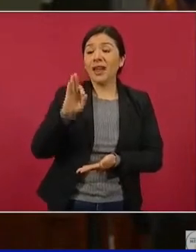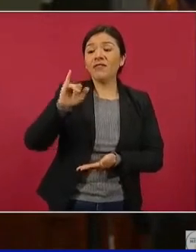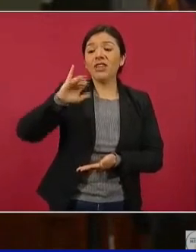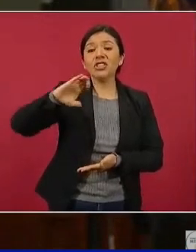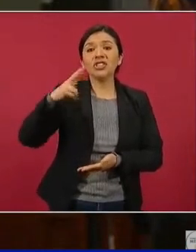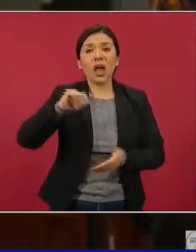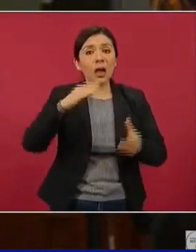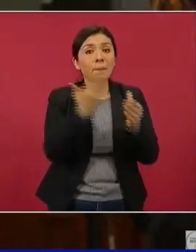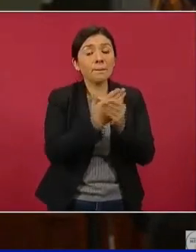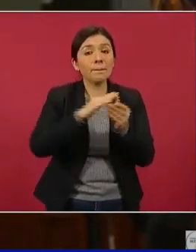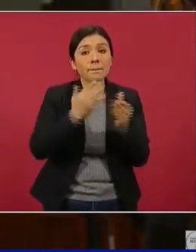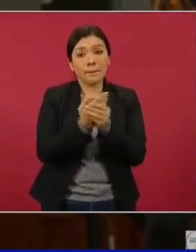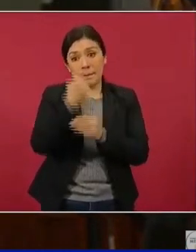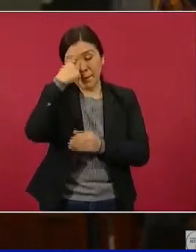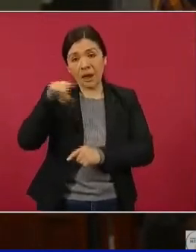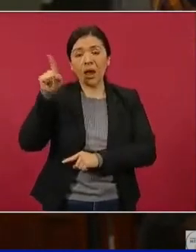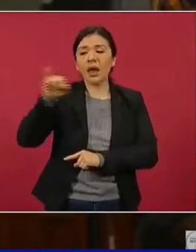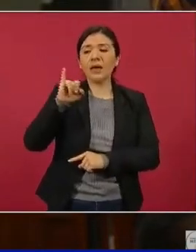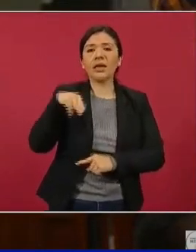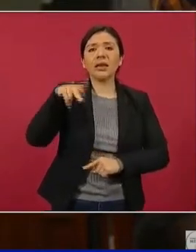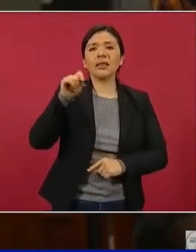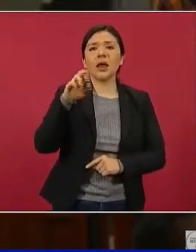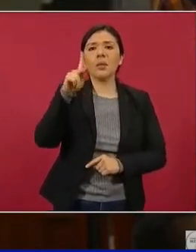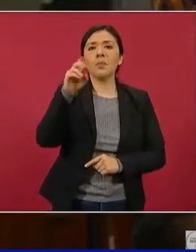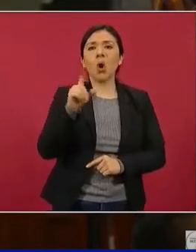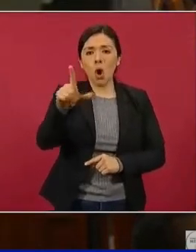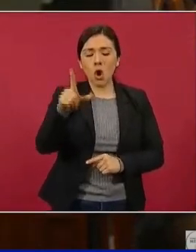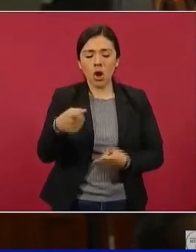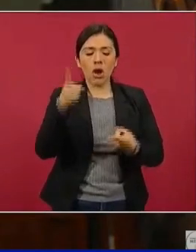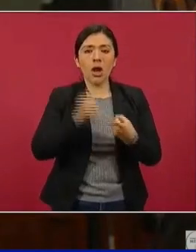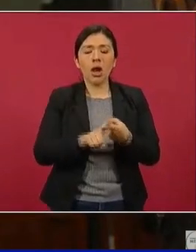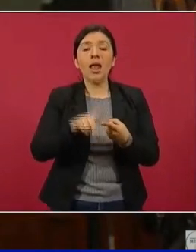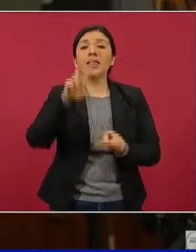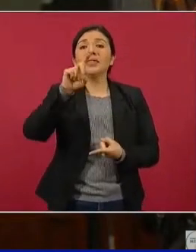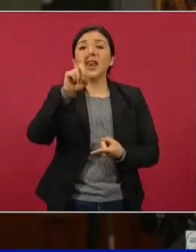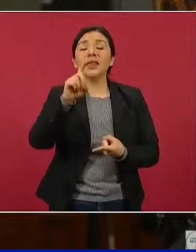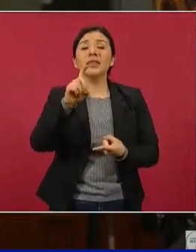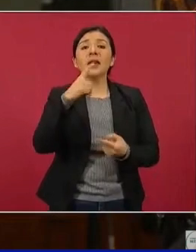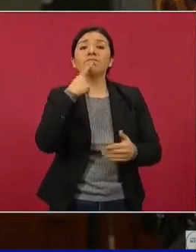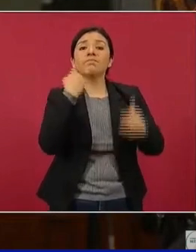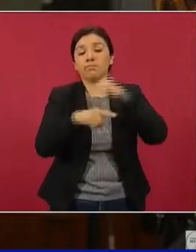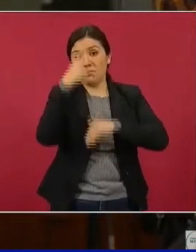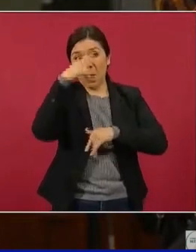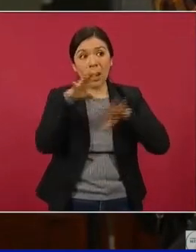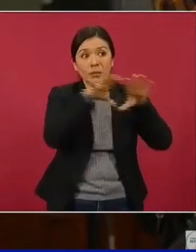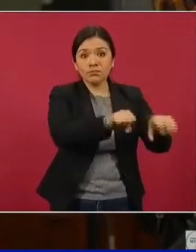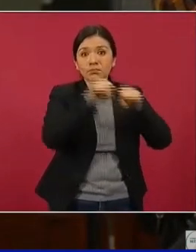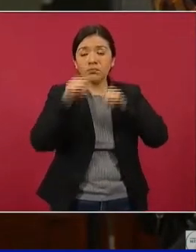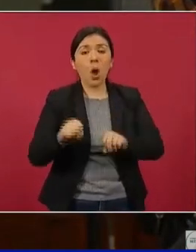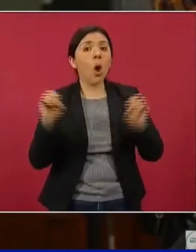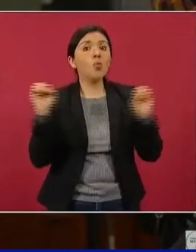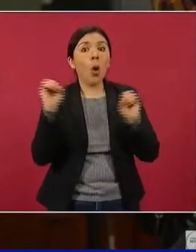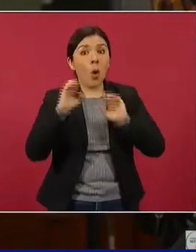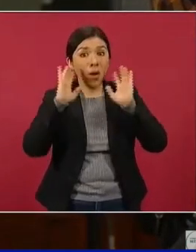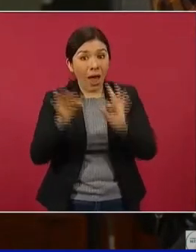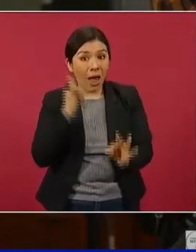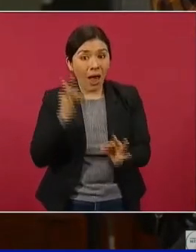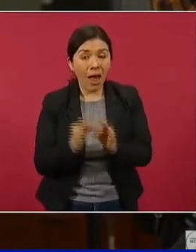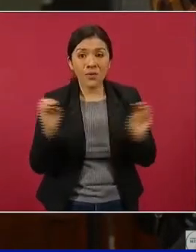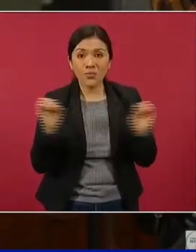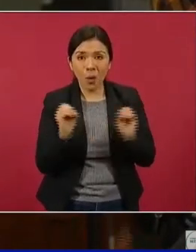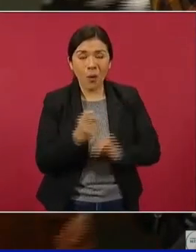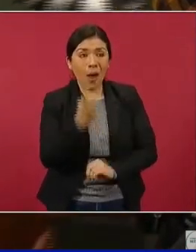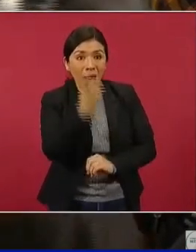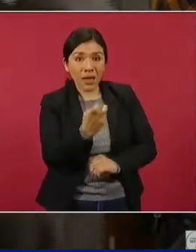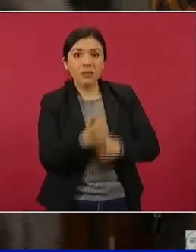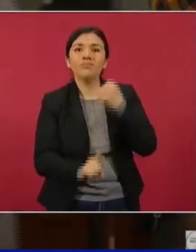de Interpol y 30 órdenes de aprehensión no cumplimentadas. Esta situación ha puesto